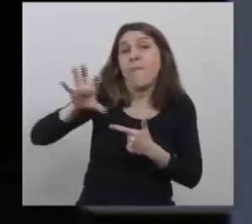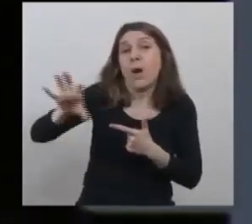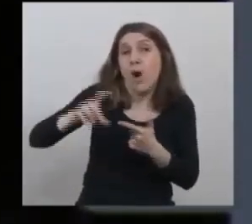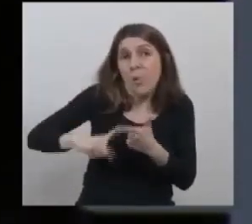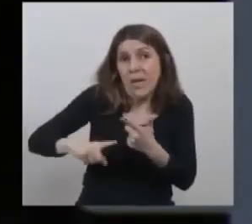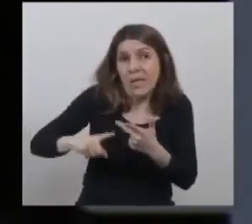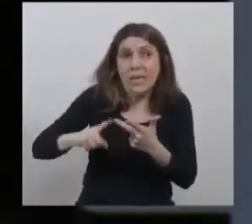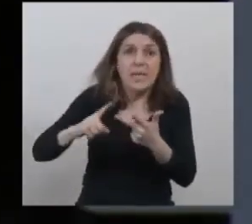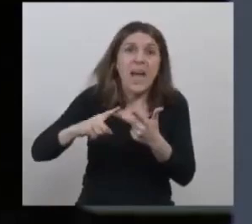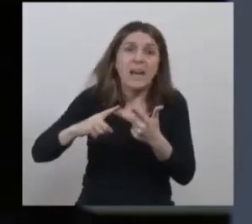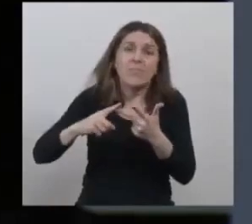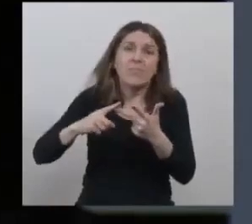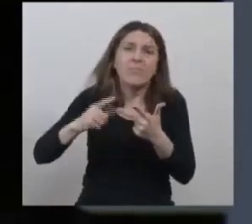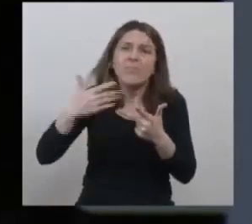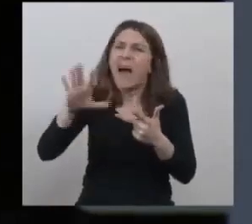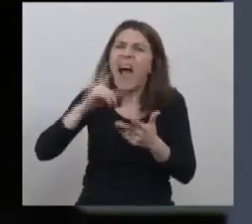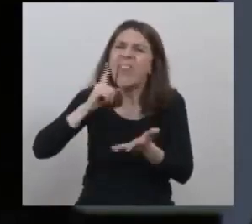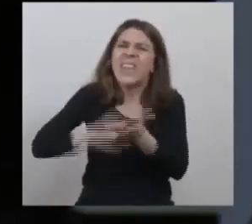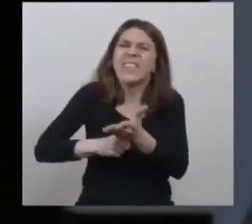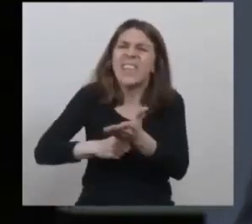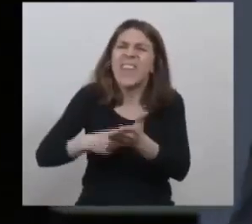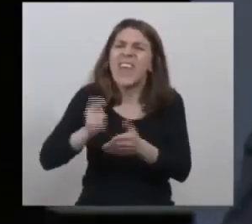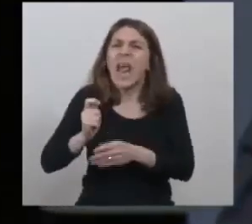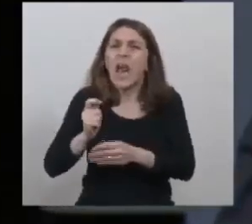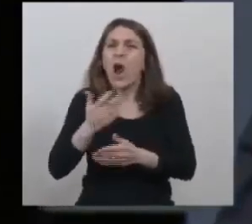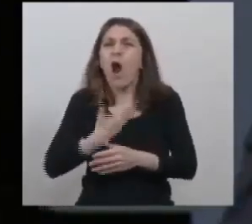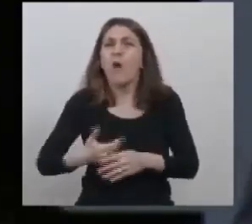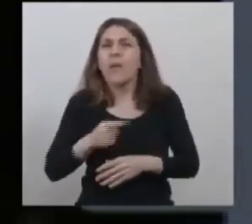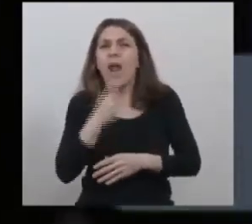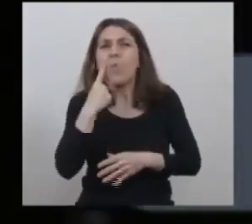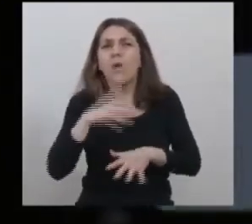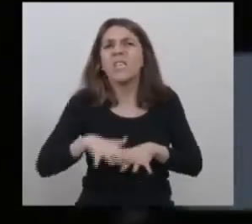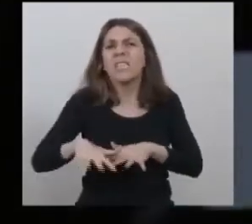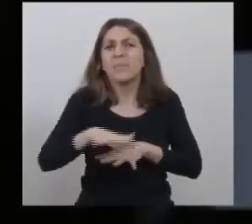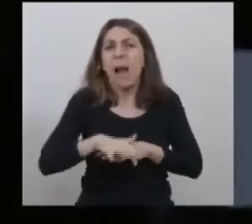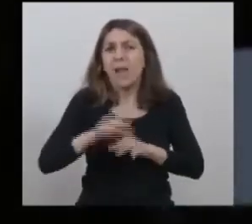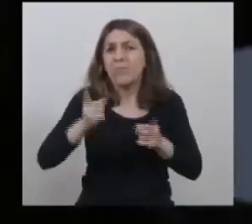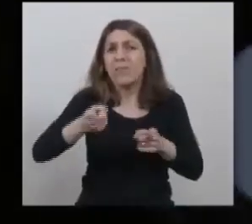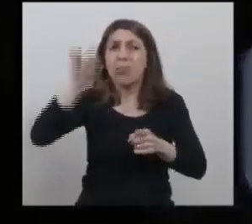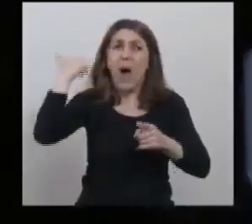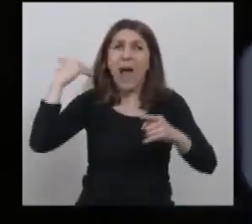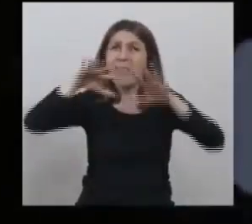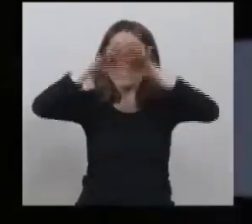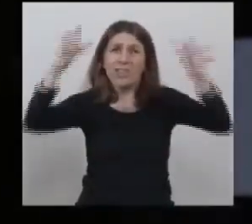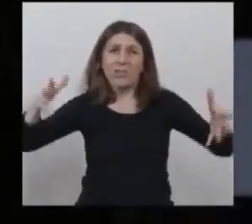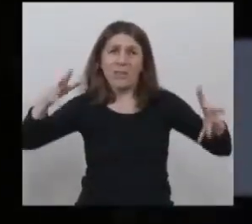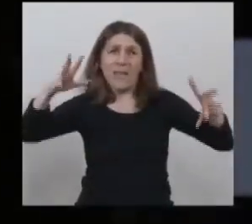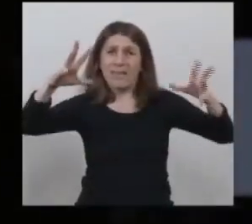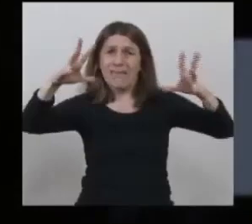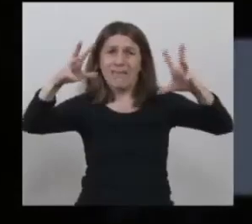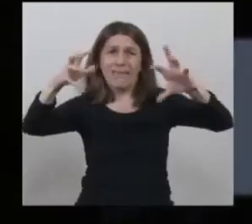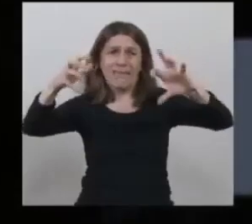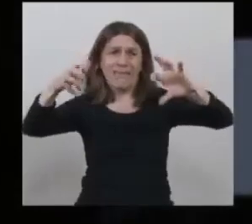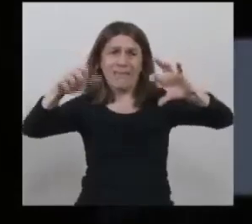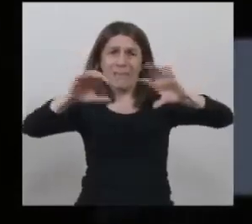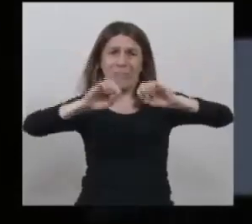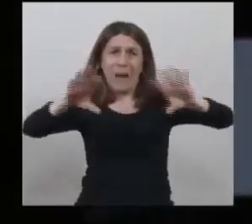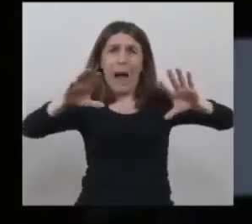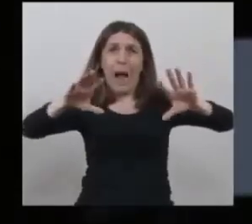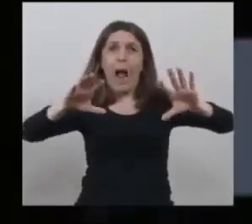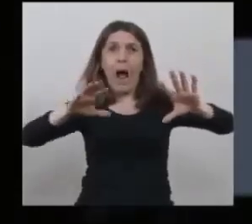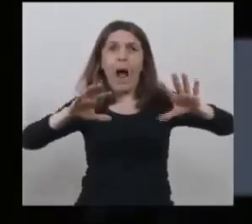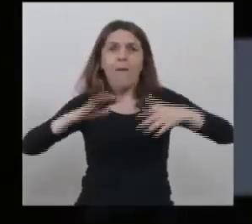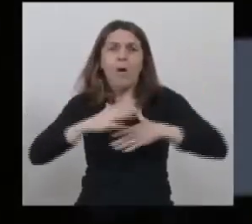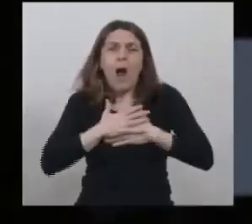principalmente del gobierno municipal, decidimos poner en ese lugar que había horror, poner amor. Y en ese lugar donde había